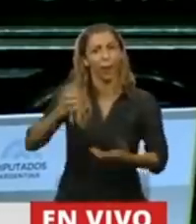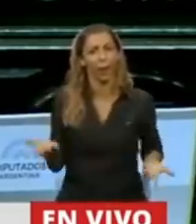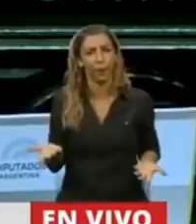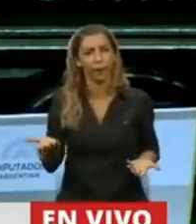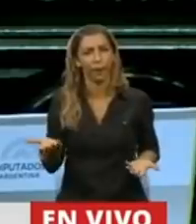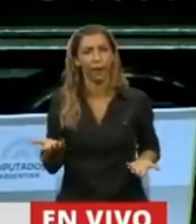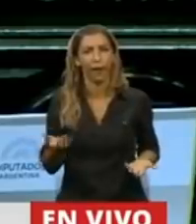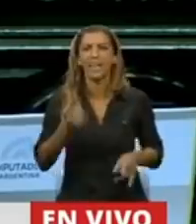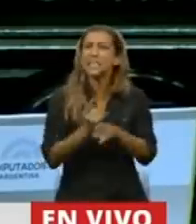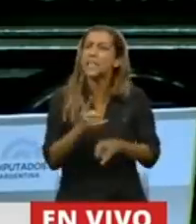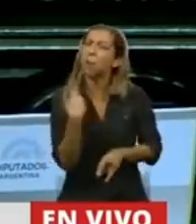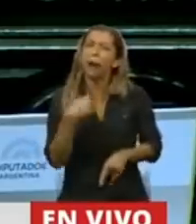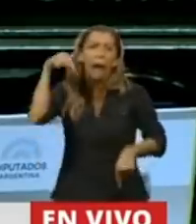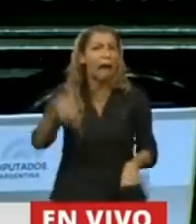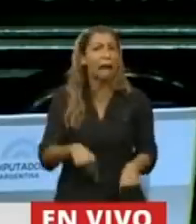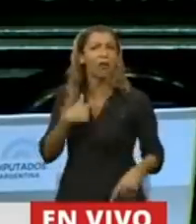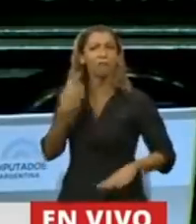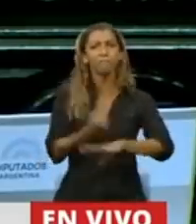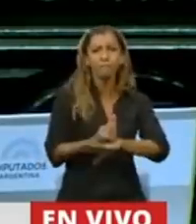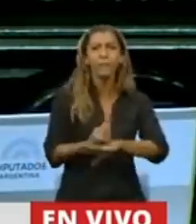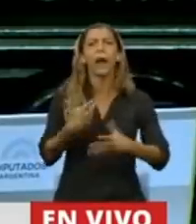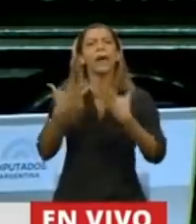siempre, no puede ser que siempre ellos,